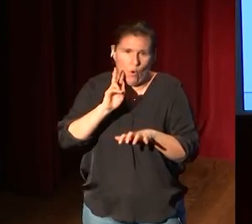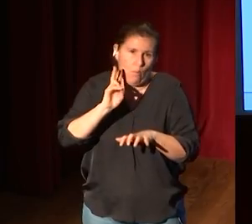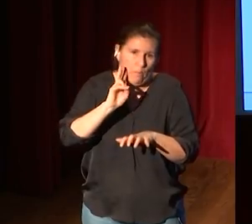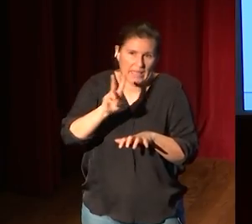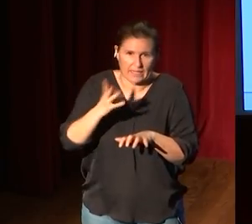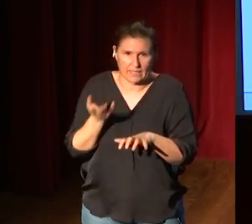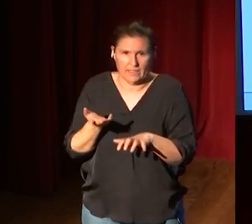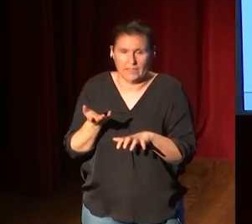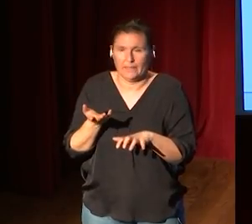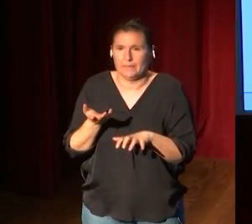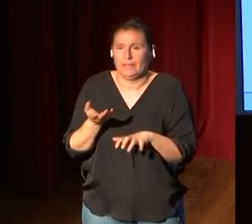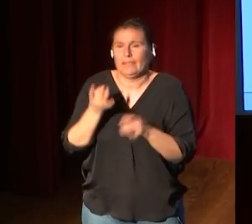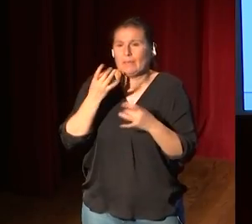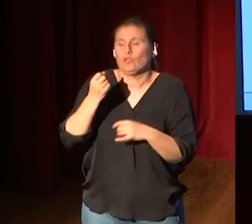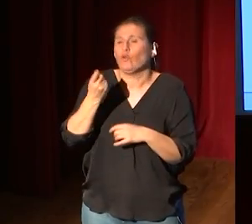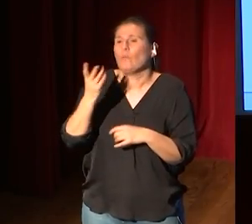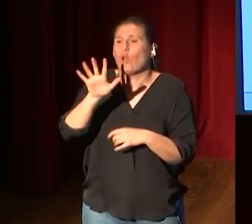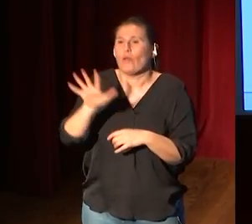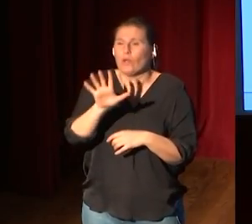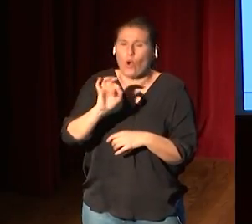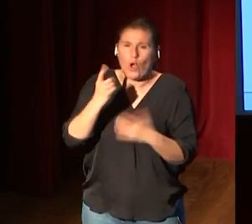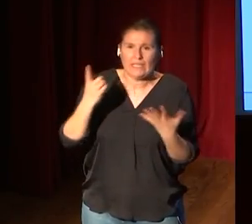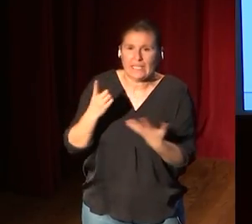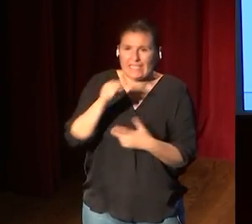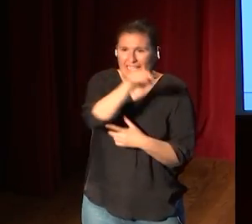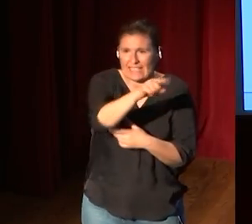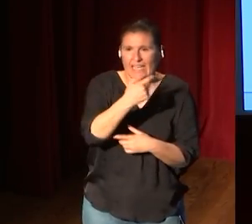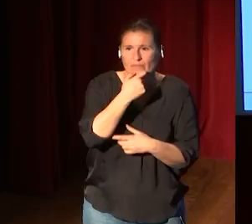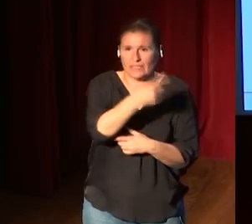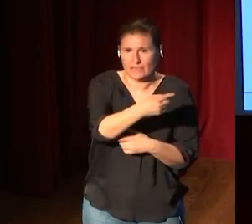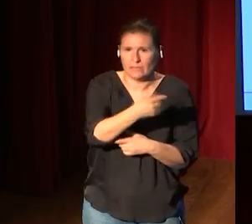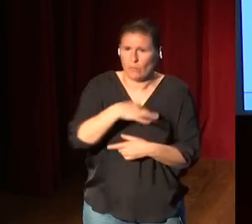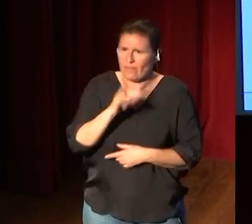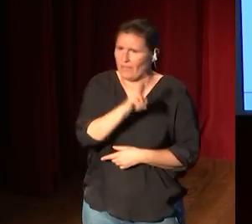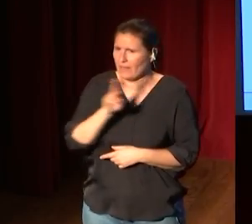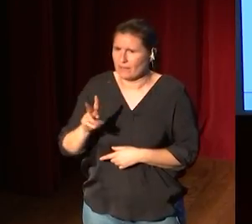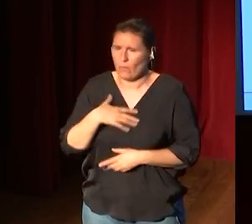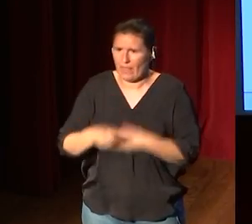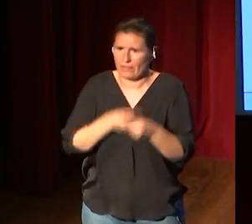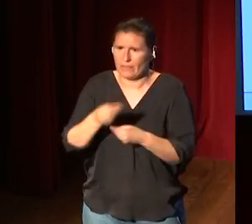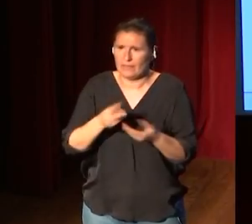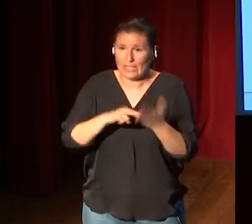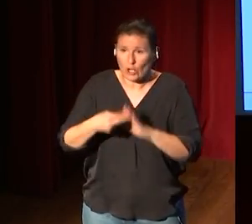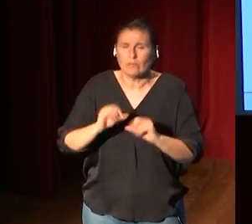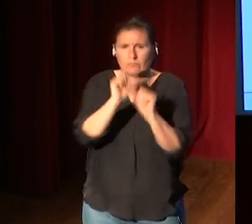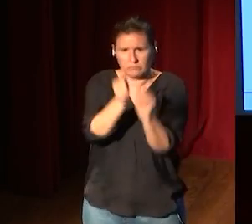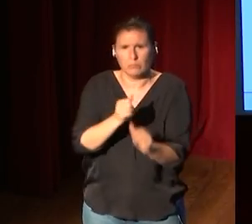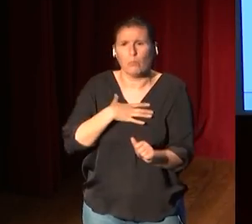capricho número 5 que está aquí o y el 6 que está en el British y lo pueden ver y se puede hacer y tecnológicamente es factible